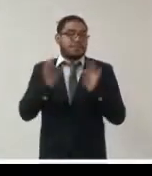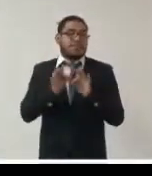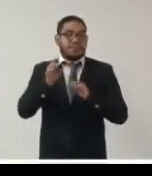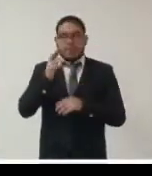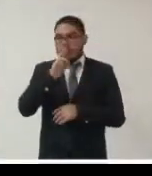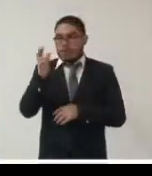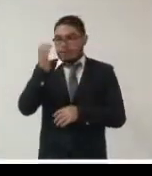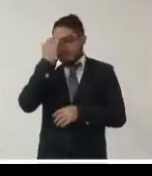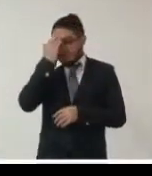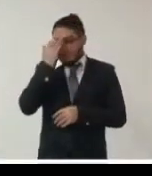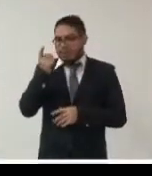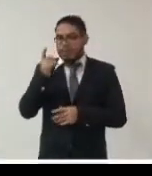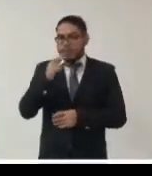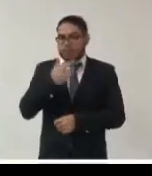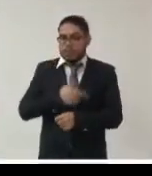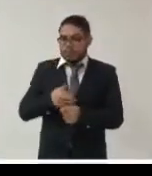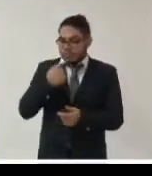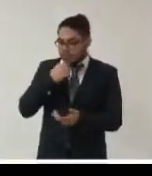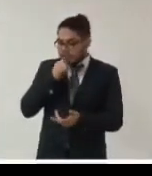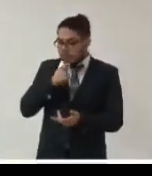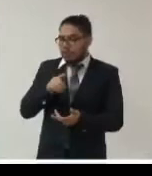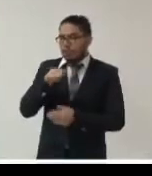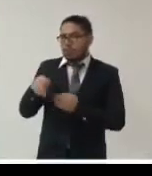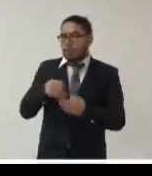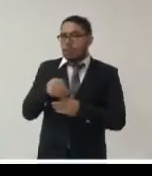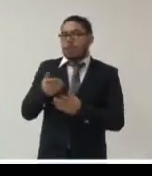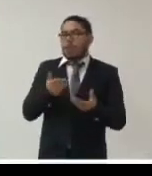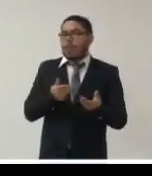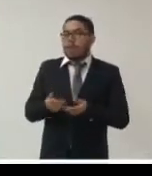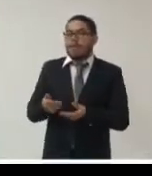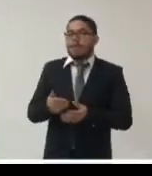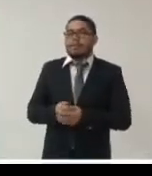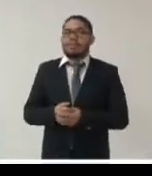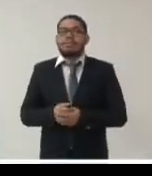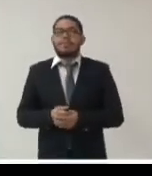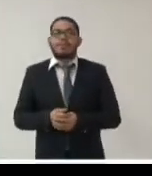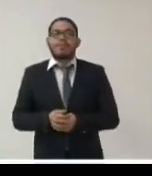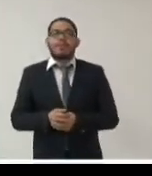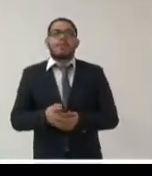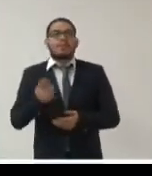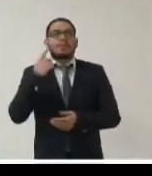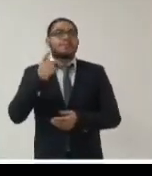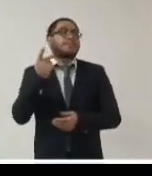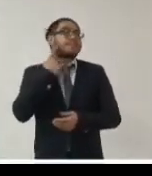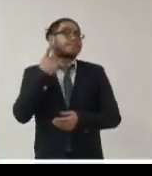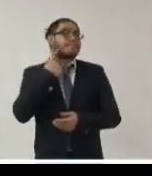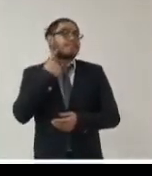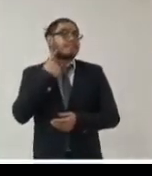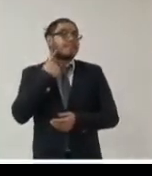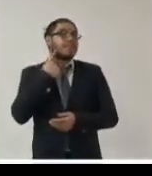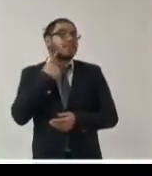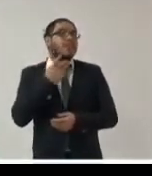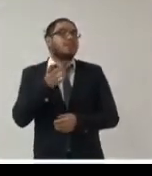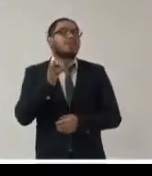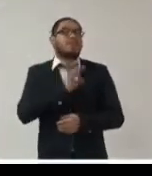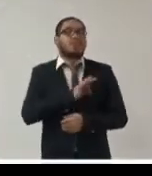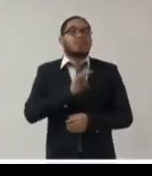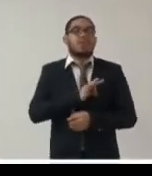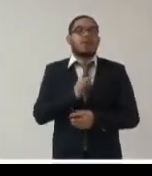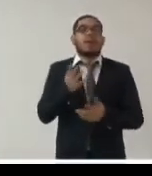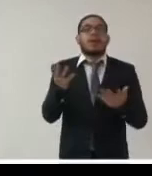la gestión documental en el entorno digital empezar a diseñar e implementar políticas que permitan a las